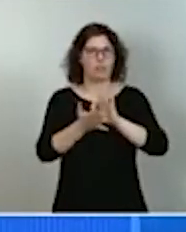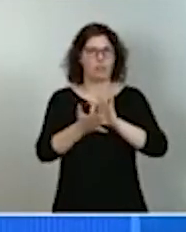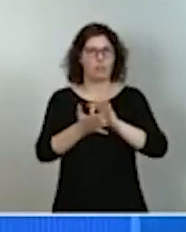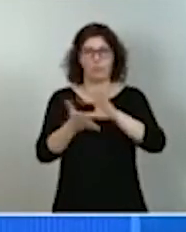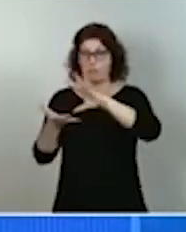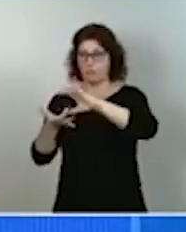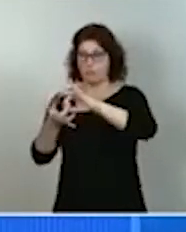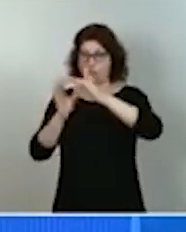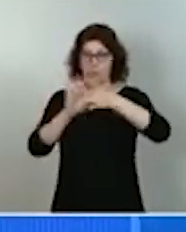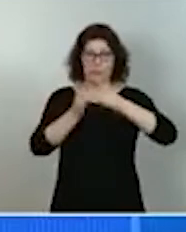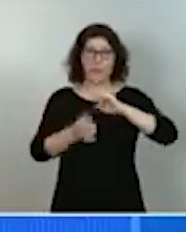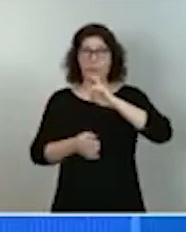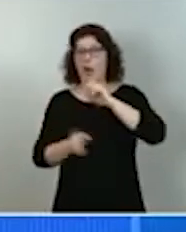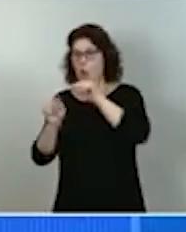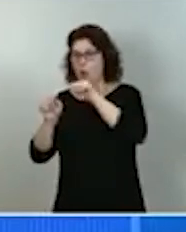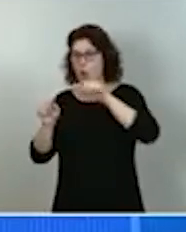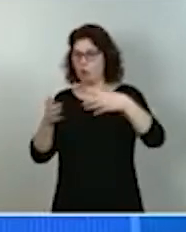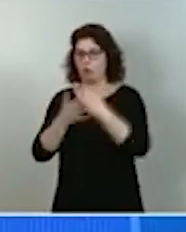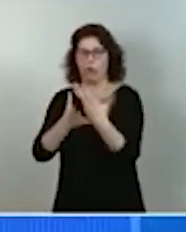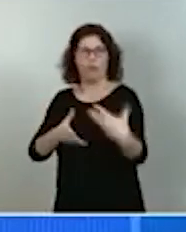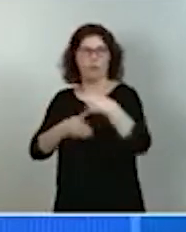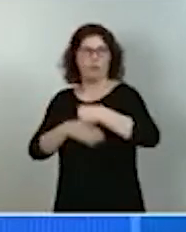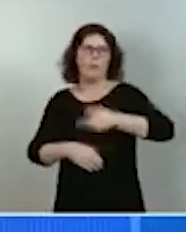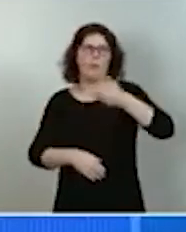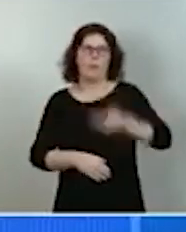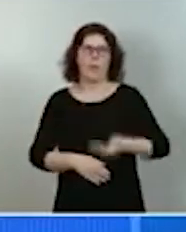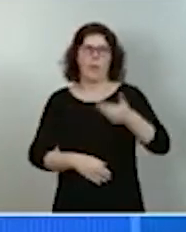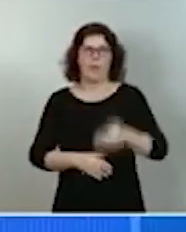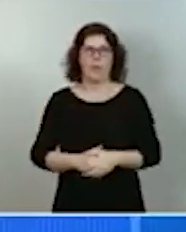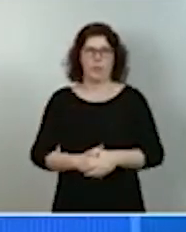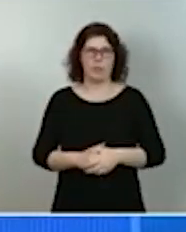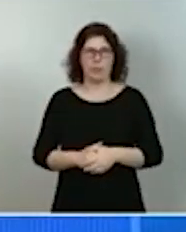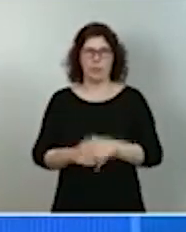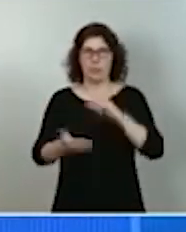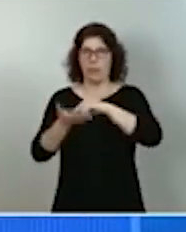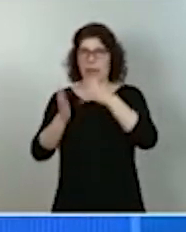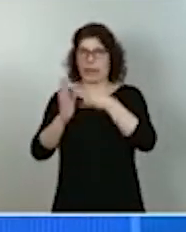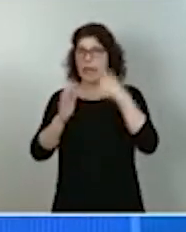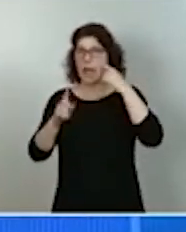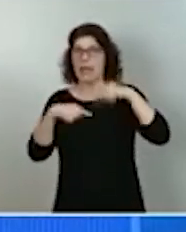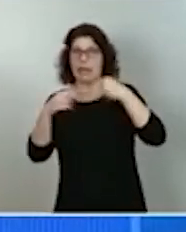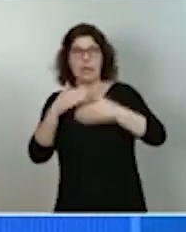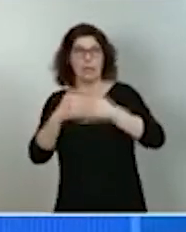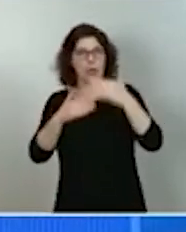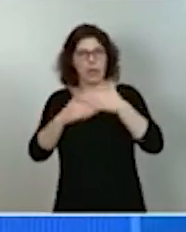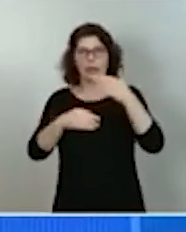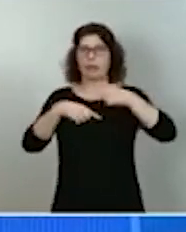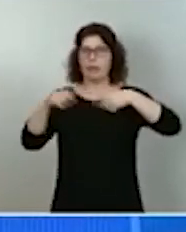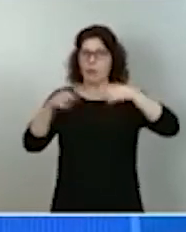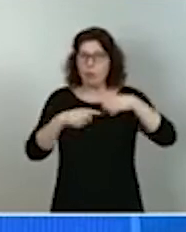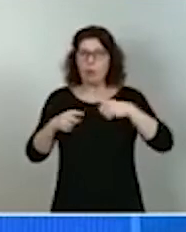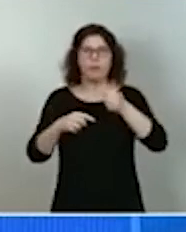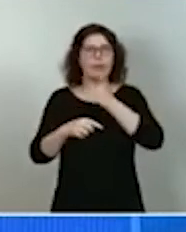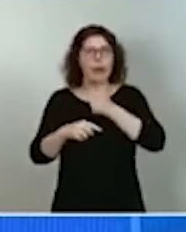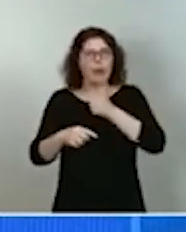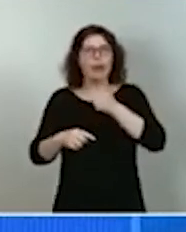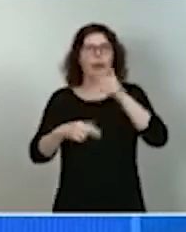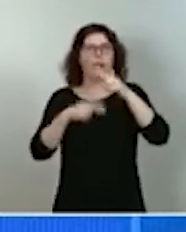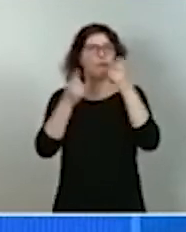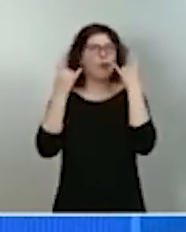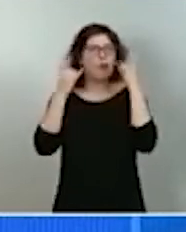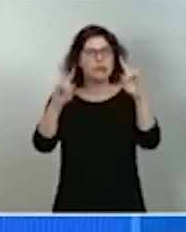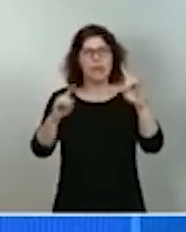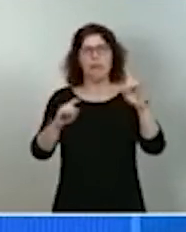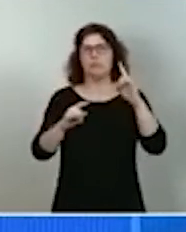Estudios y consultoría, ingeniería clásica y moderna de transportes hidráulica forestal, contamos con el sector primario, la